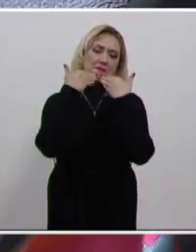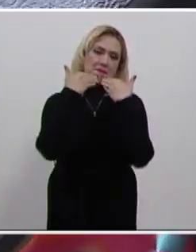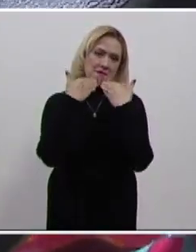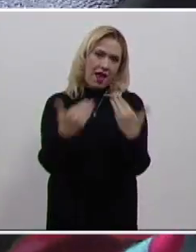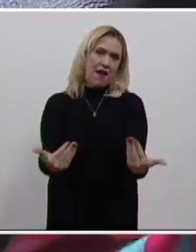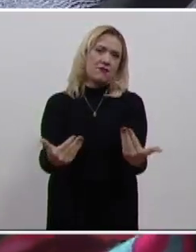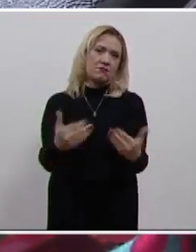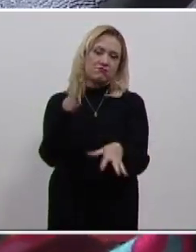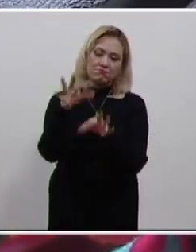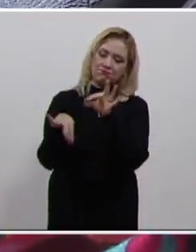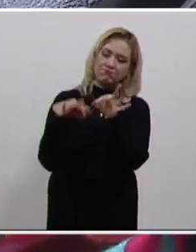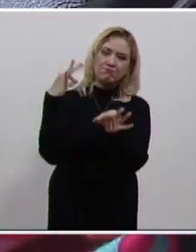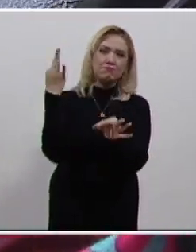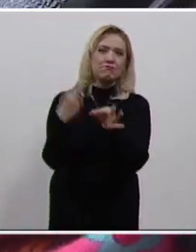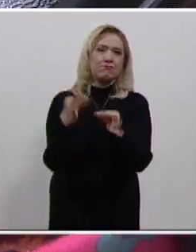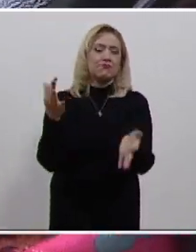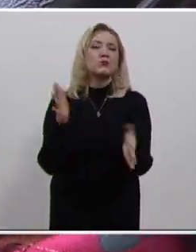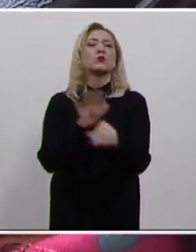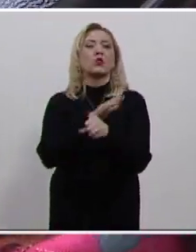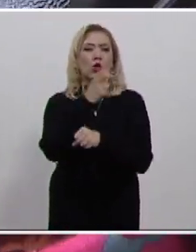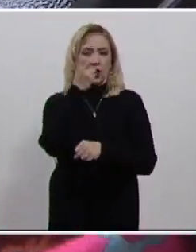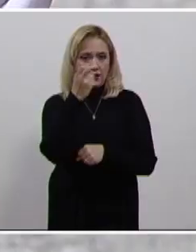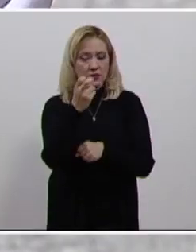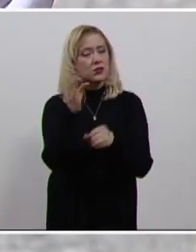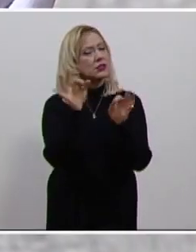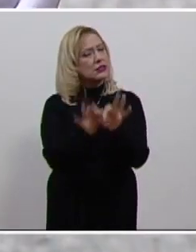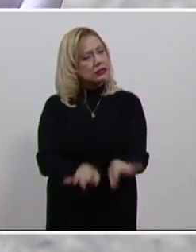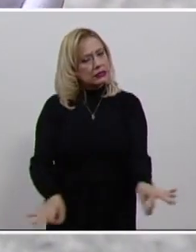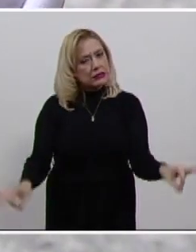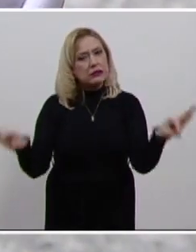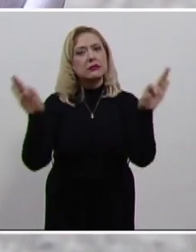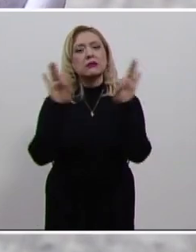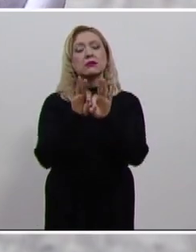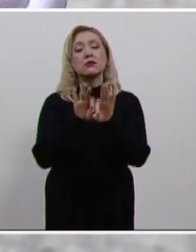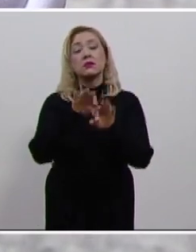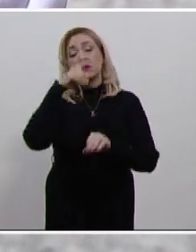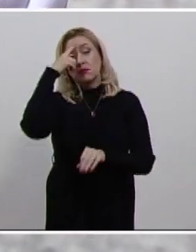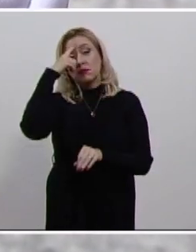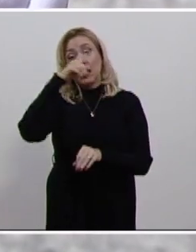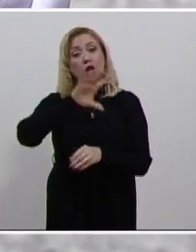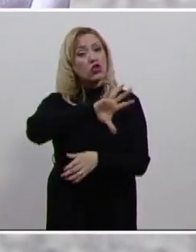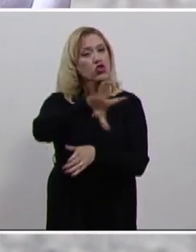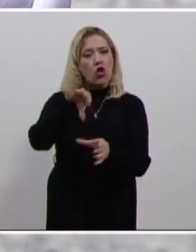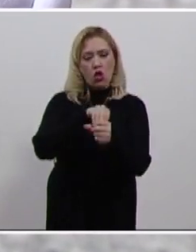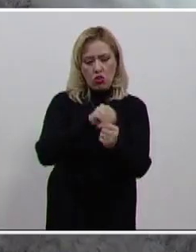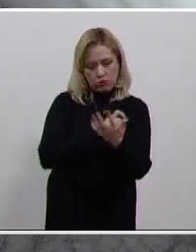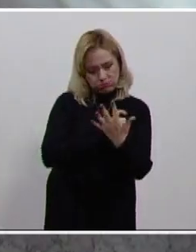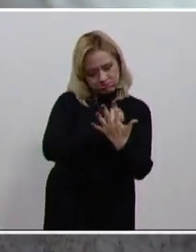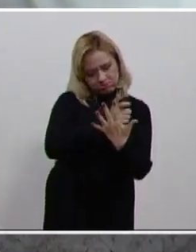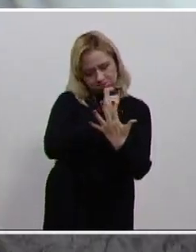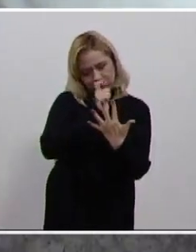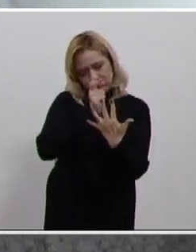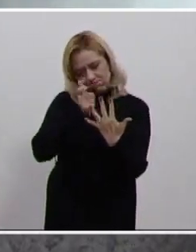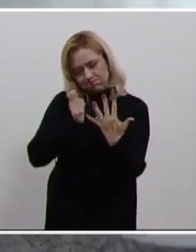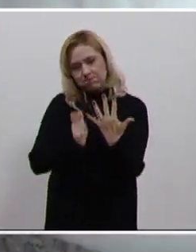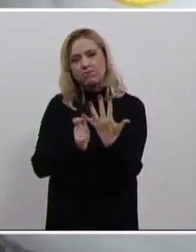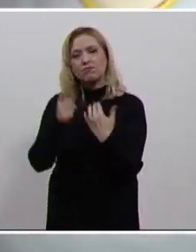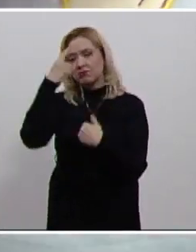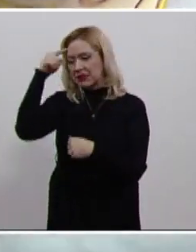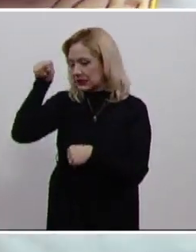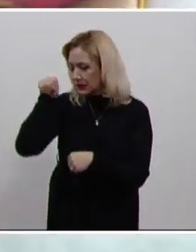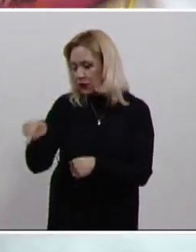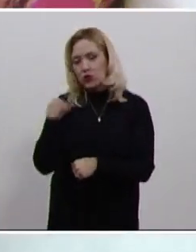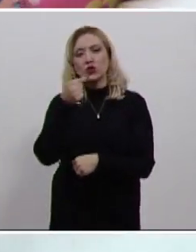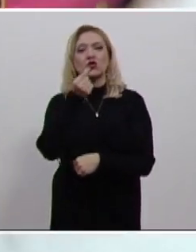manutención. Debido a lo anterior, es indispensable que se encuentren cubiertas todas las necesidades básicas de